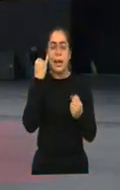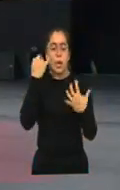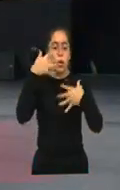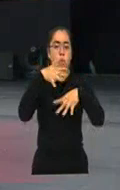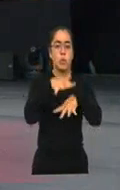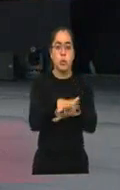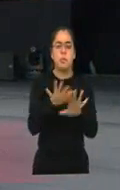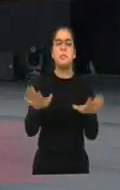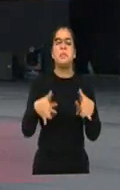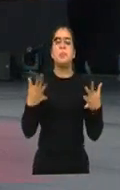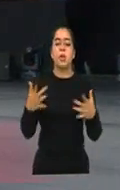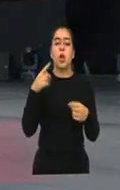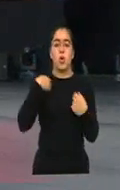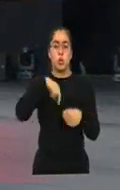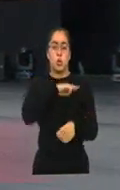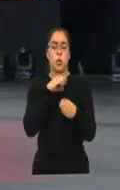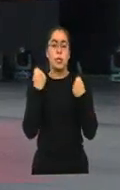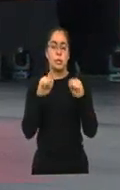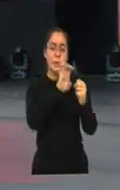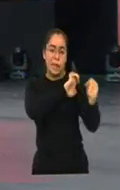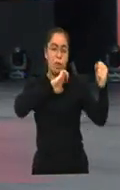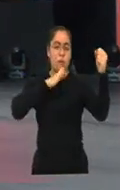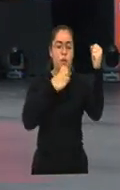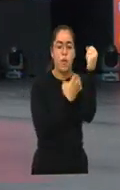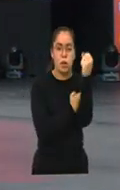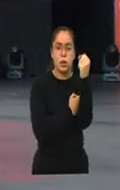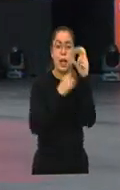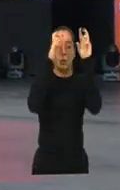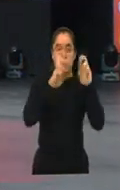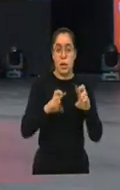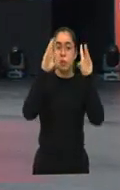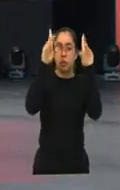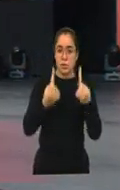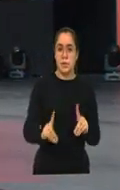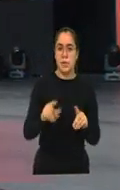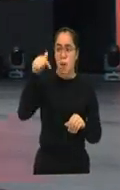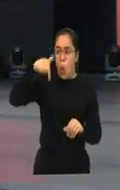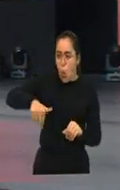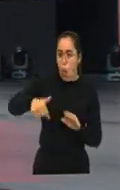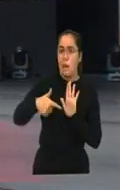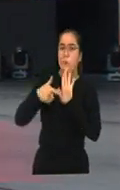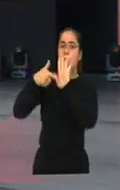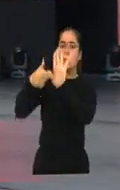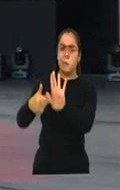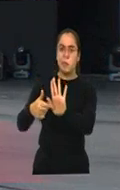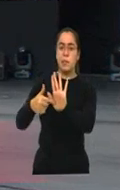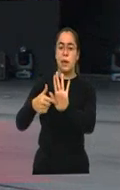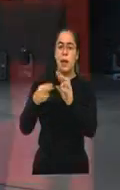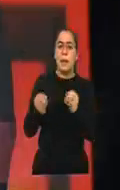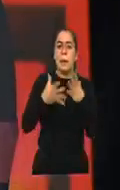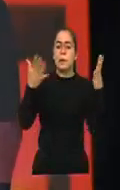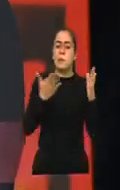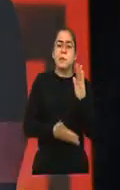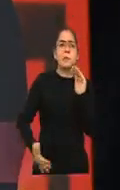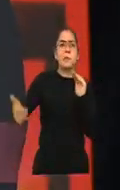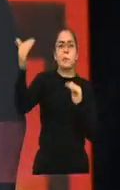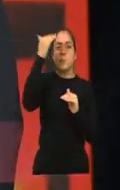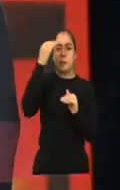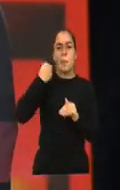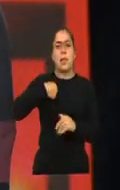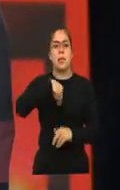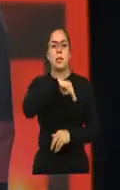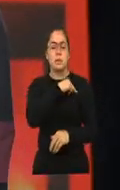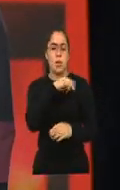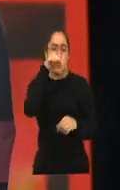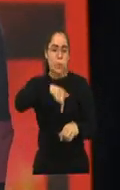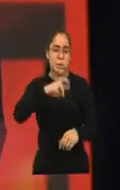esfuerzos para que las personas con discapacidad, tomando el ejemplo hoy, que en la más alta magistratura del país, el puesto más alto al que se puede